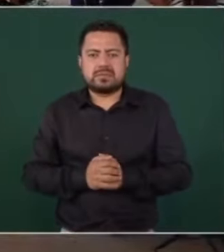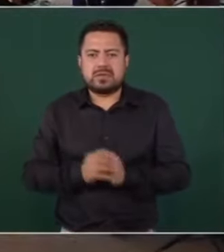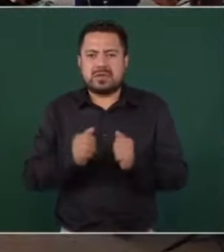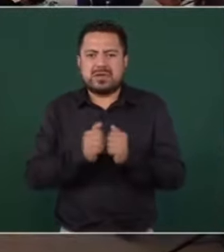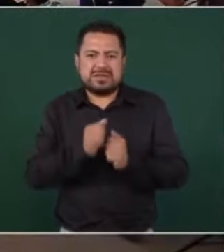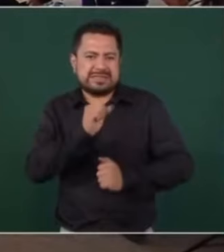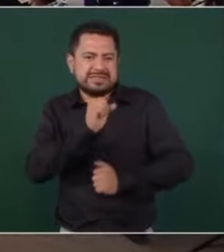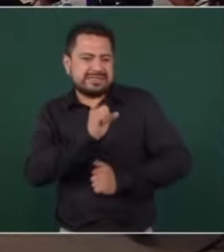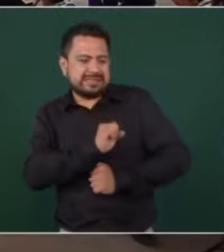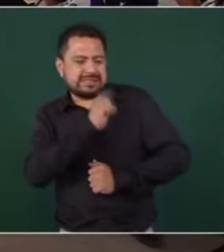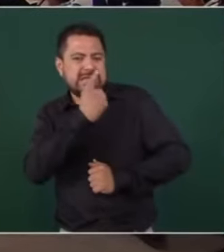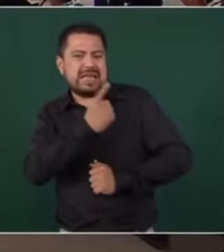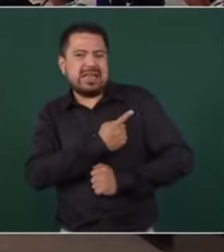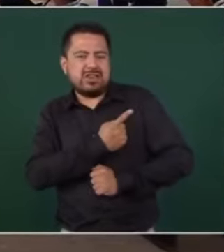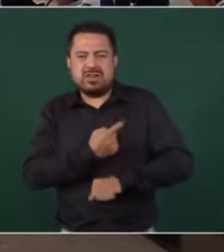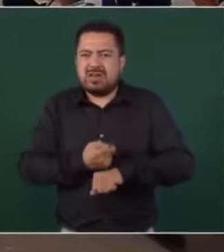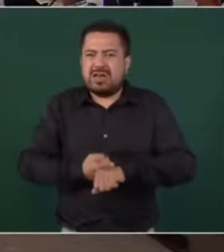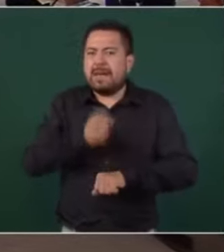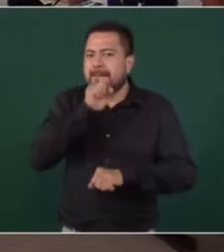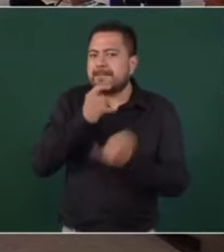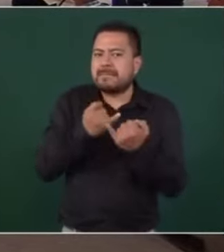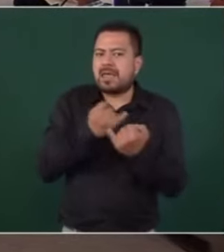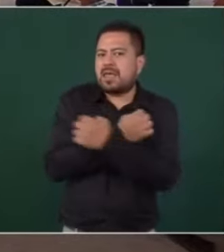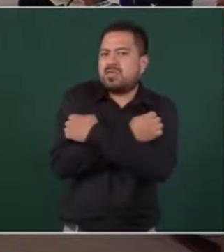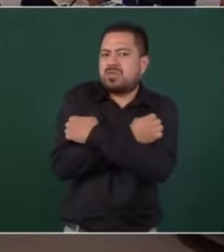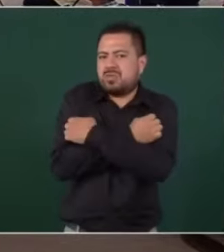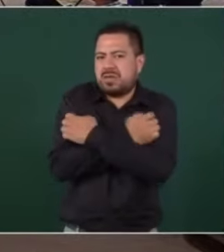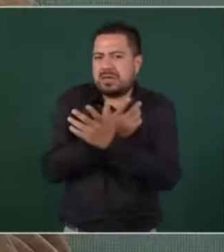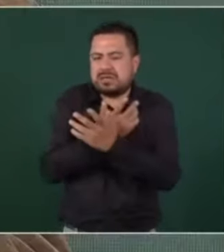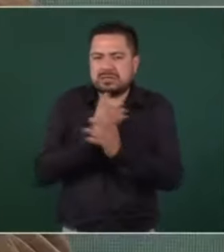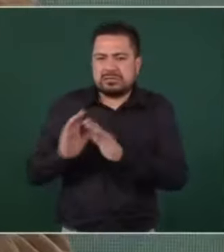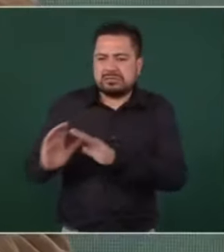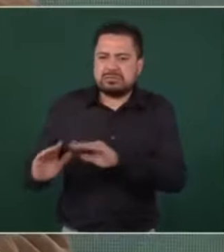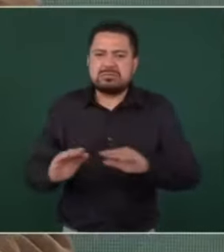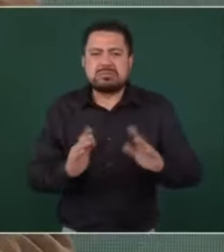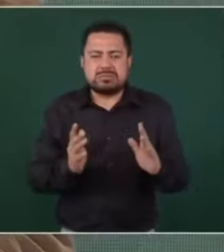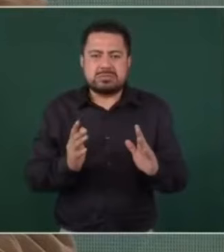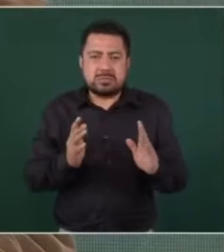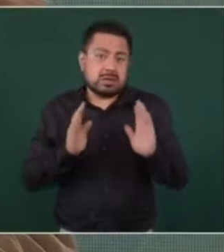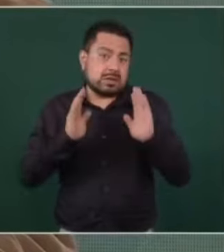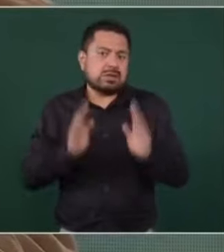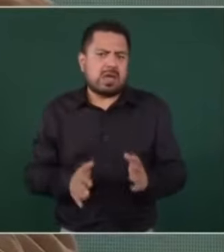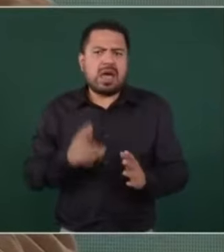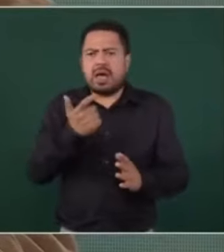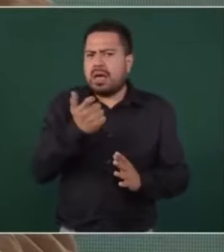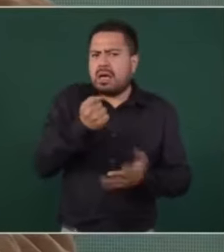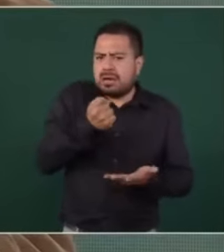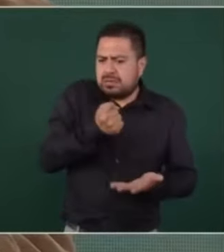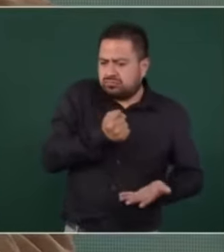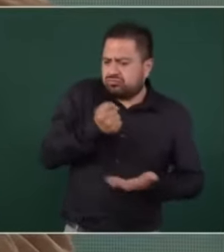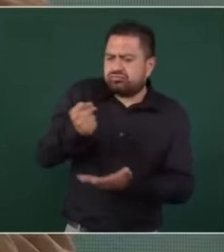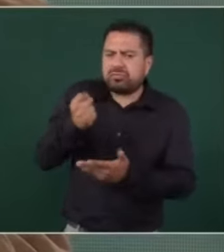la salud y la educación. Ya tenemos el presupuesto para la